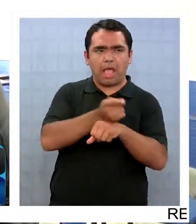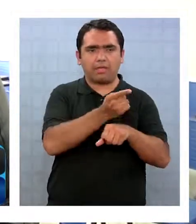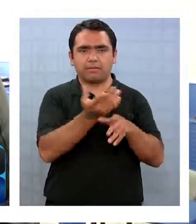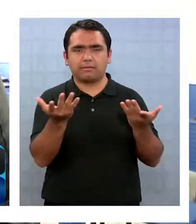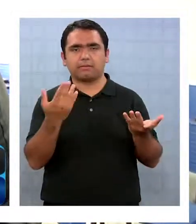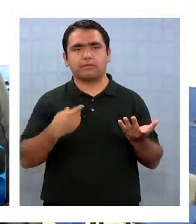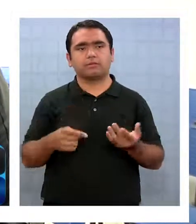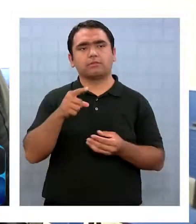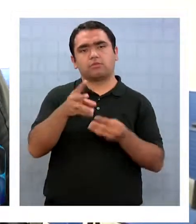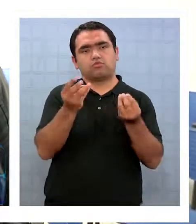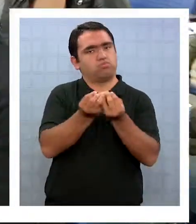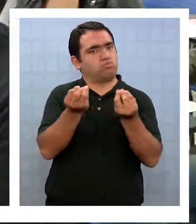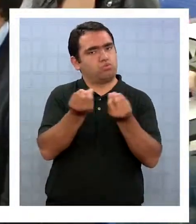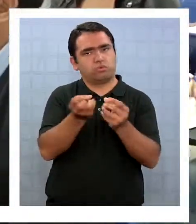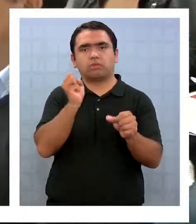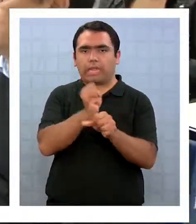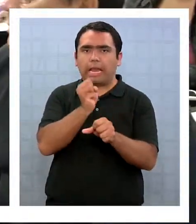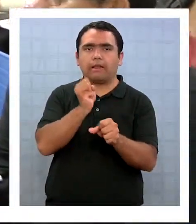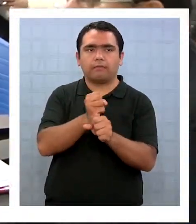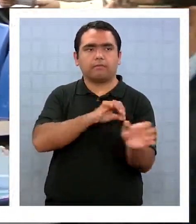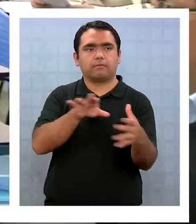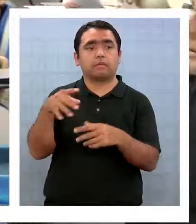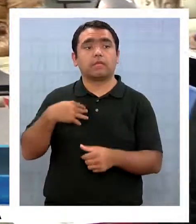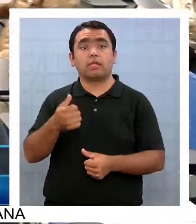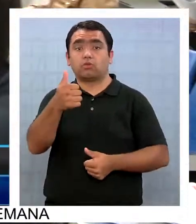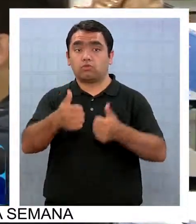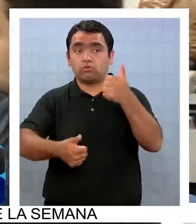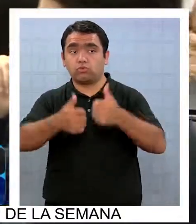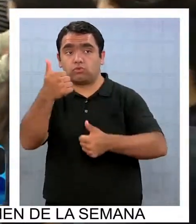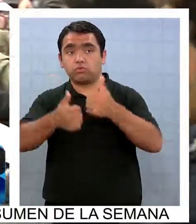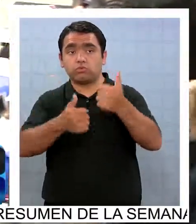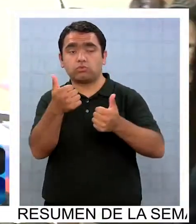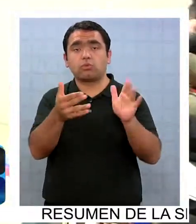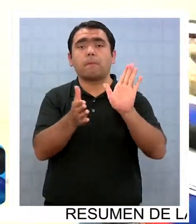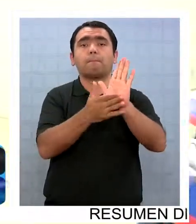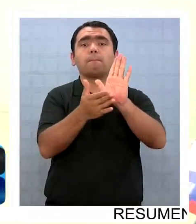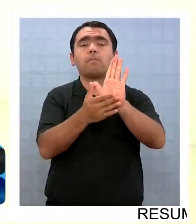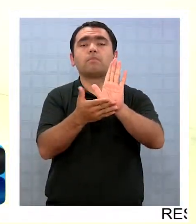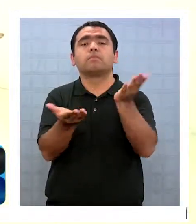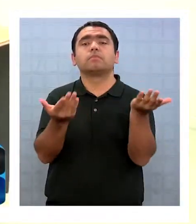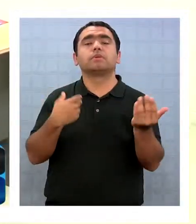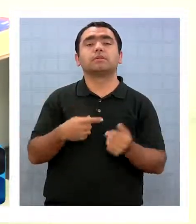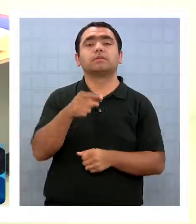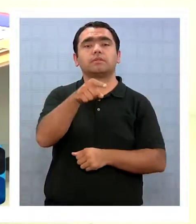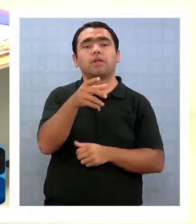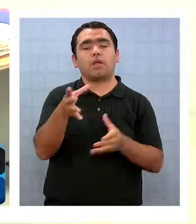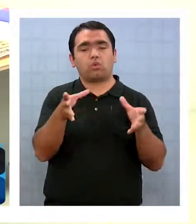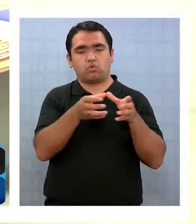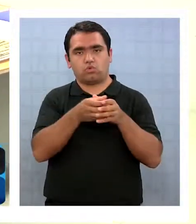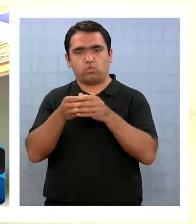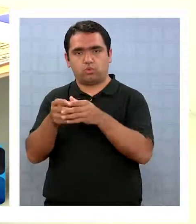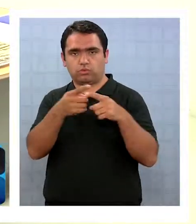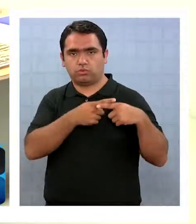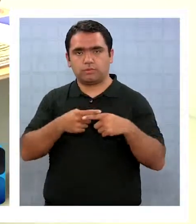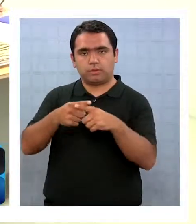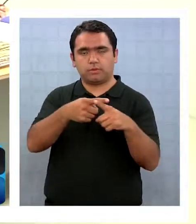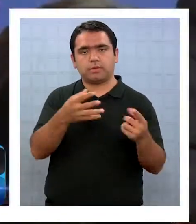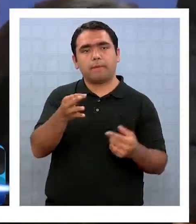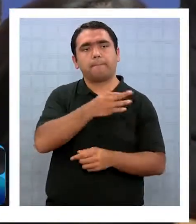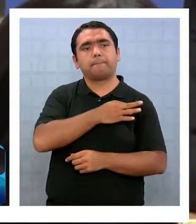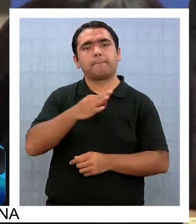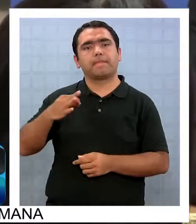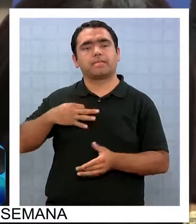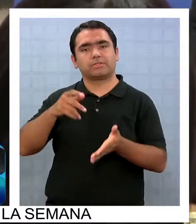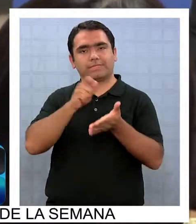hay harto material para trabajar. Si bien el concurso es promocionado por la División de Organizaciones Sociales del Ministerio Secretaría